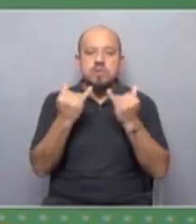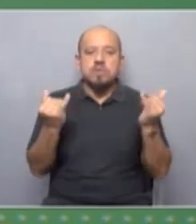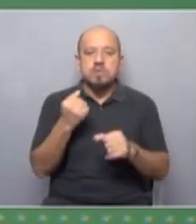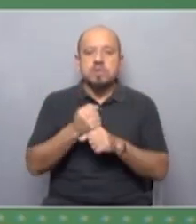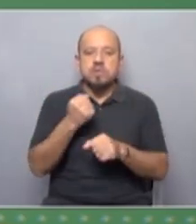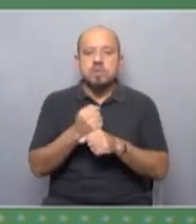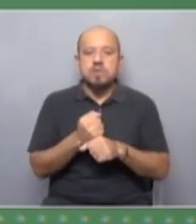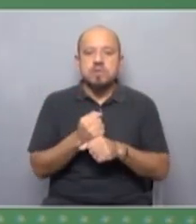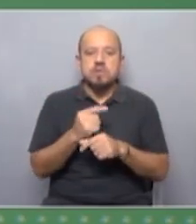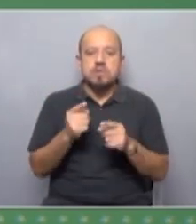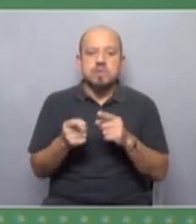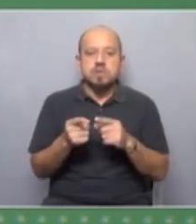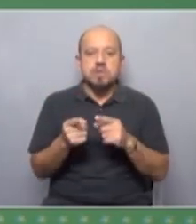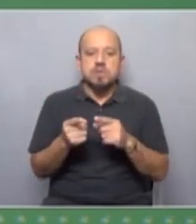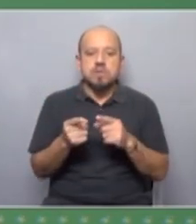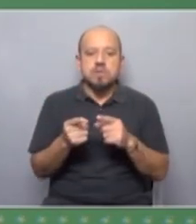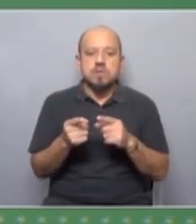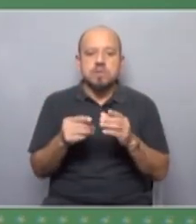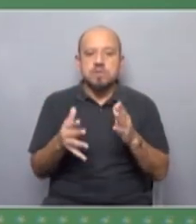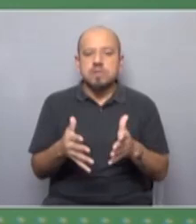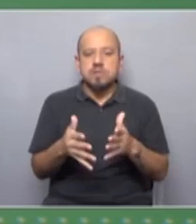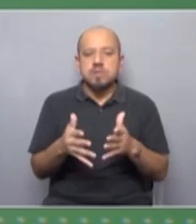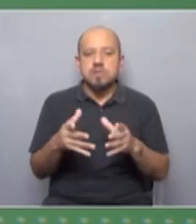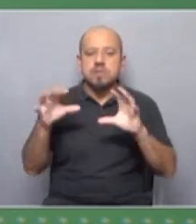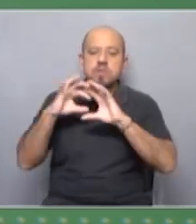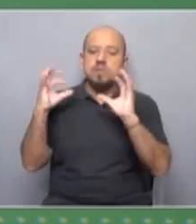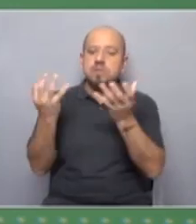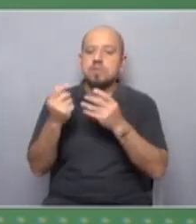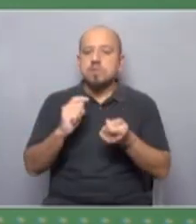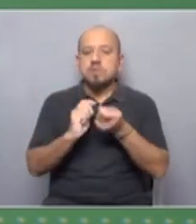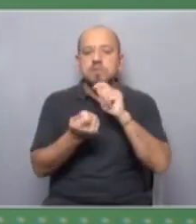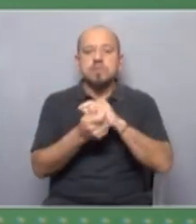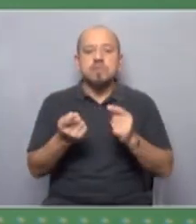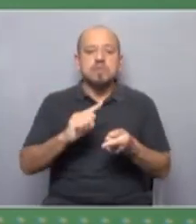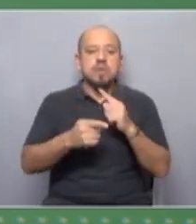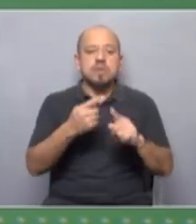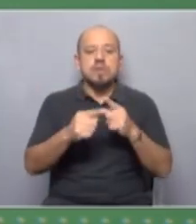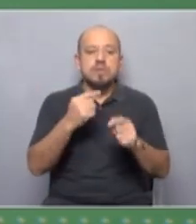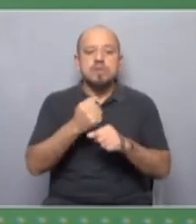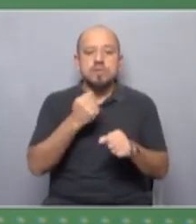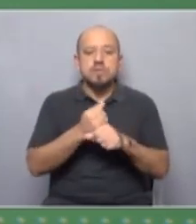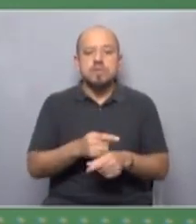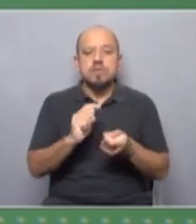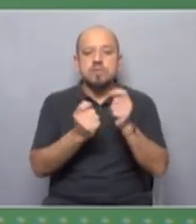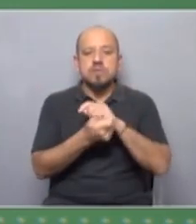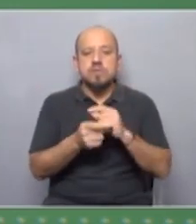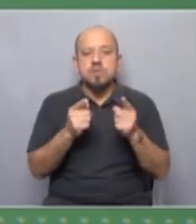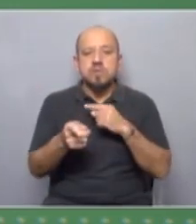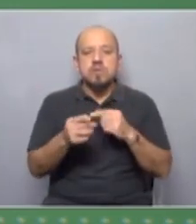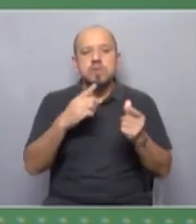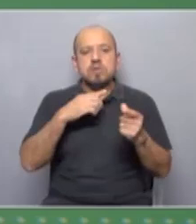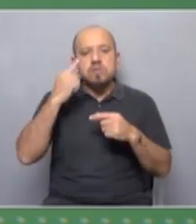trabajadores y las trabajadoras bueno el mundo va cambiando las relaciones laborales obviamente también van cambiando y eso nos debe hacer